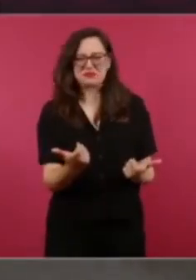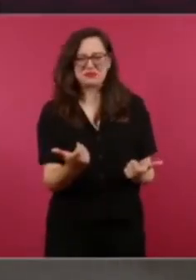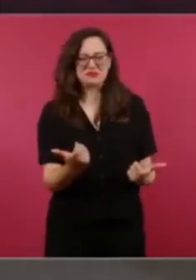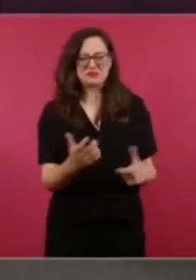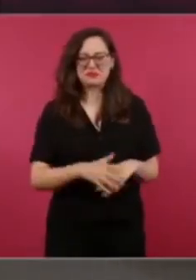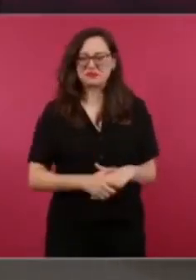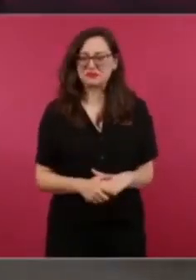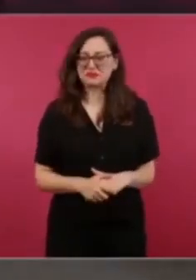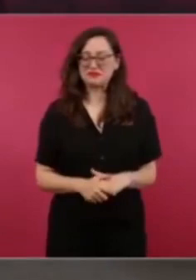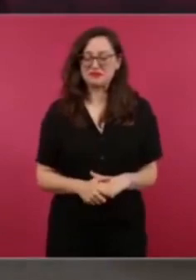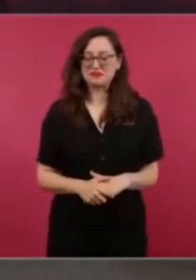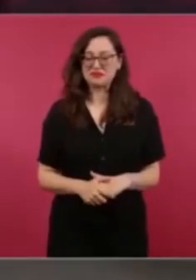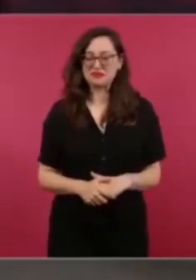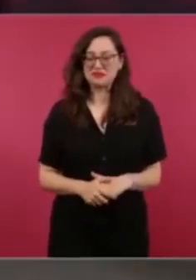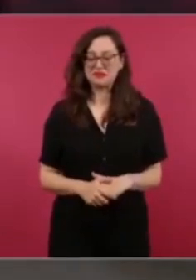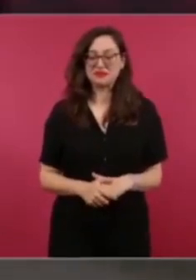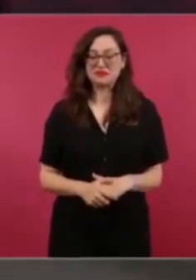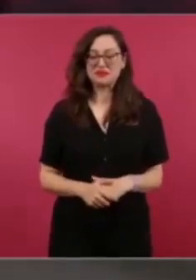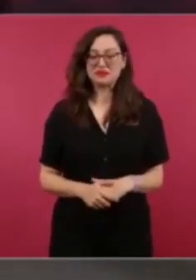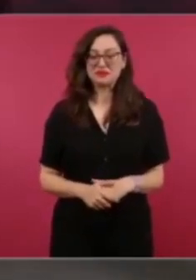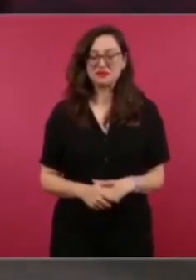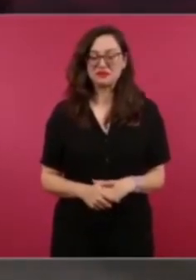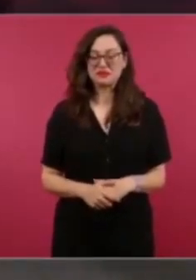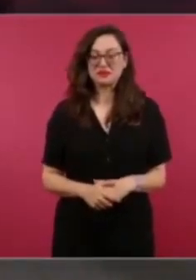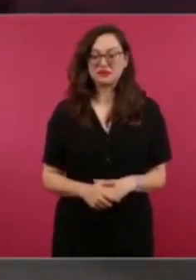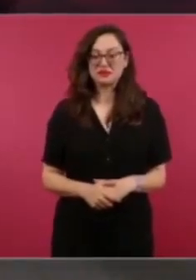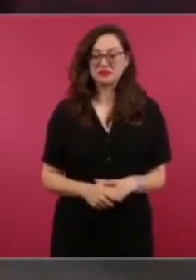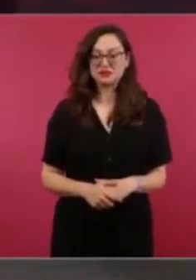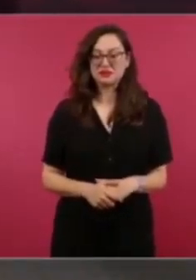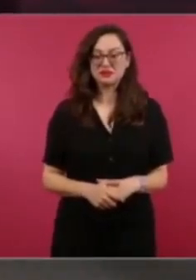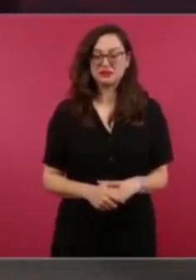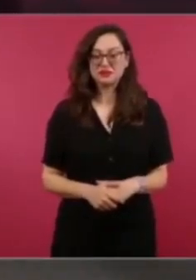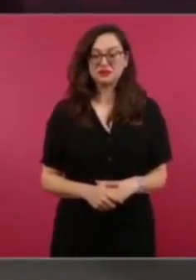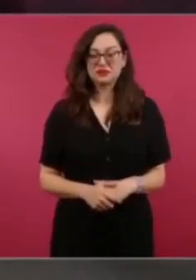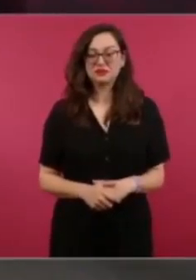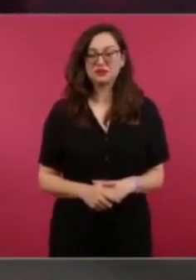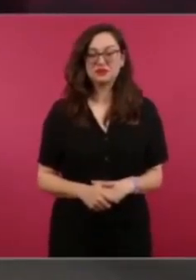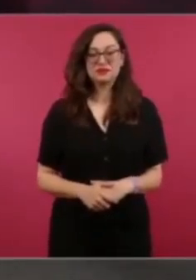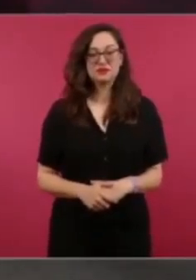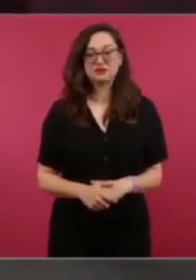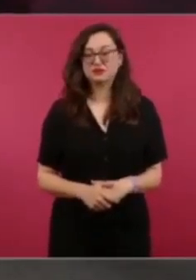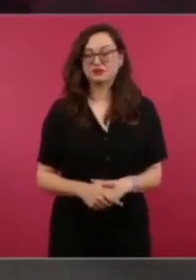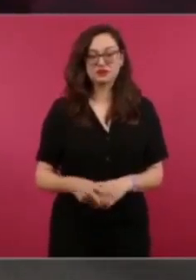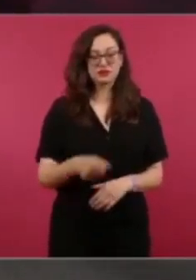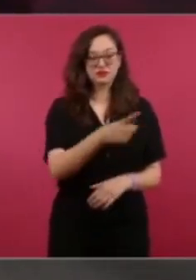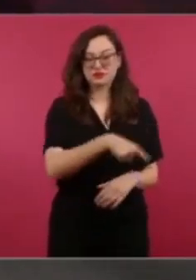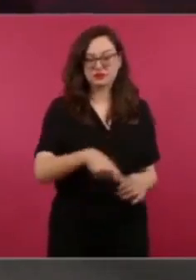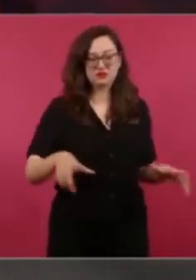y están obnovilados.